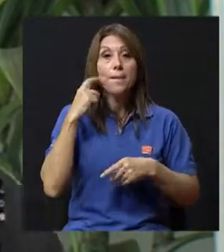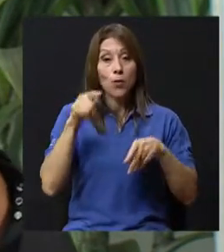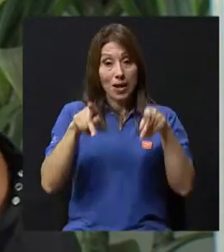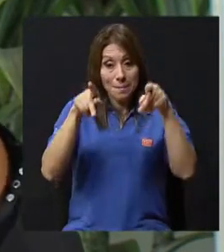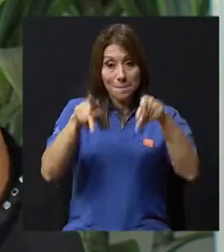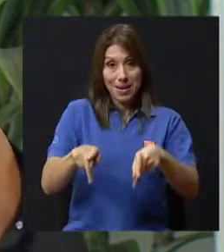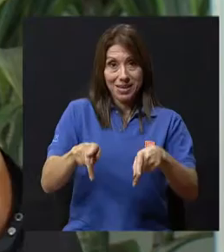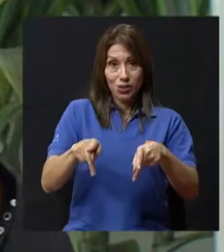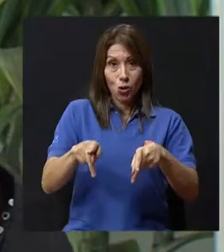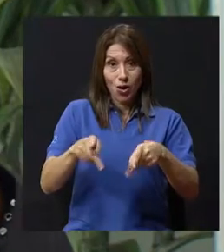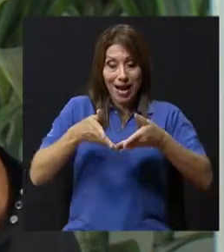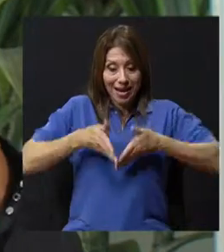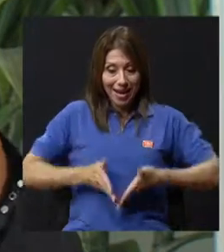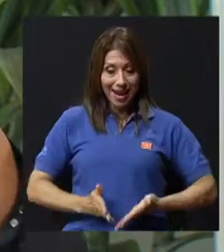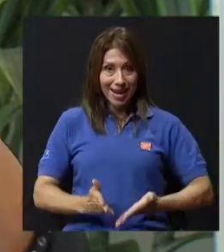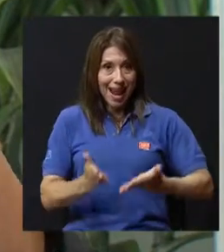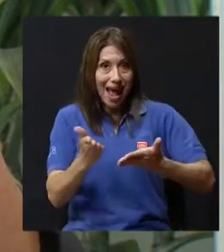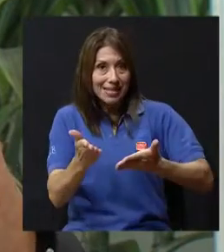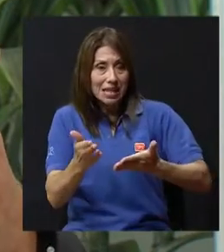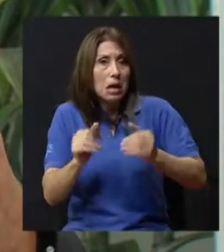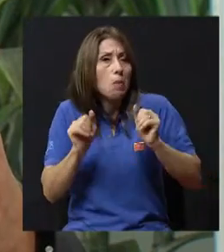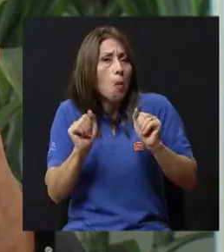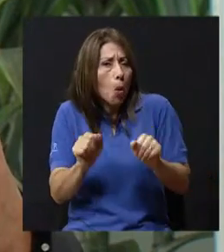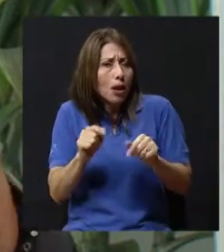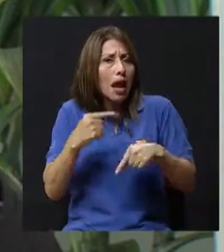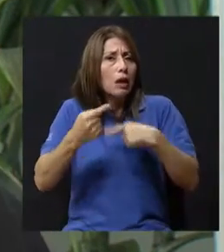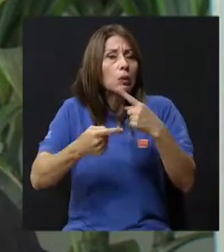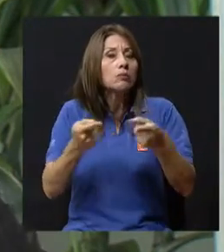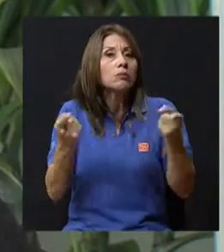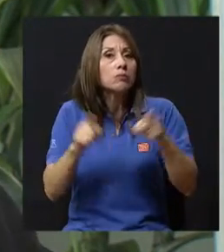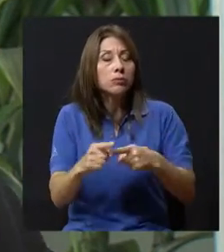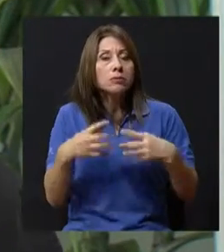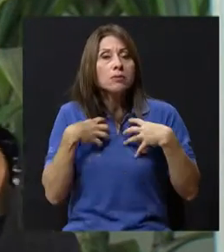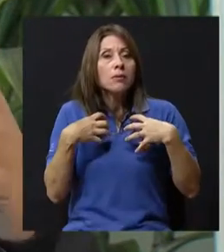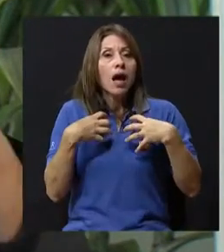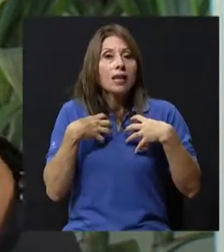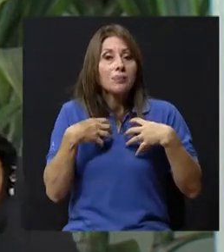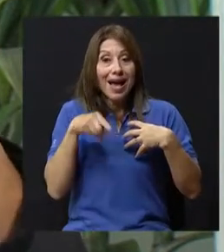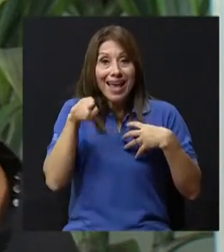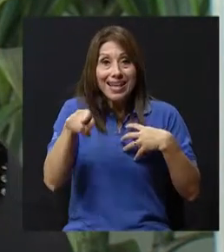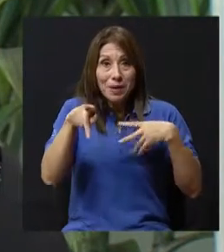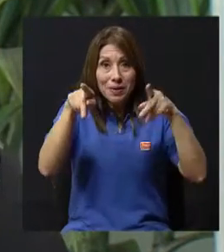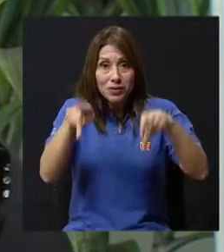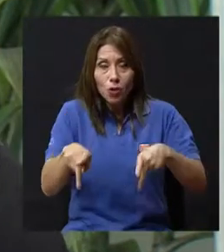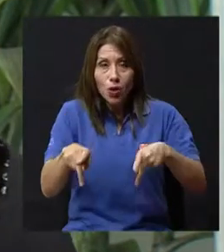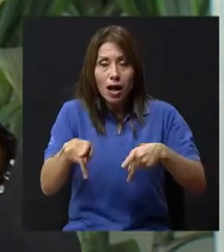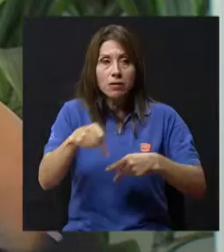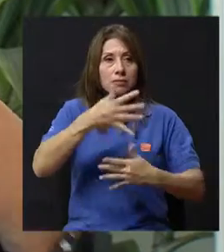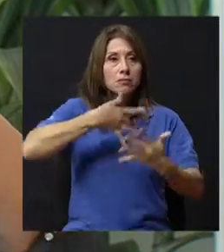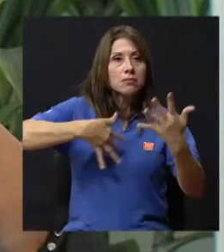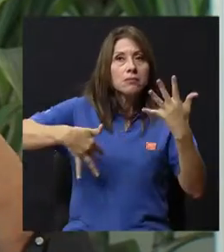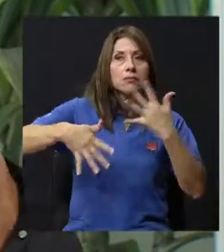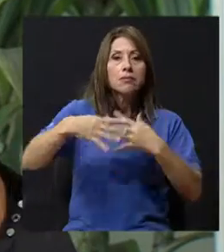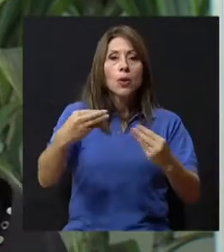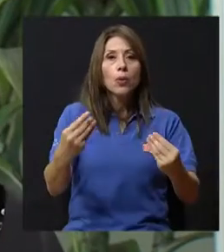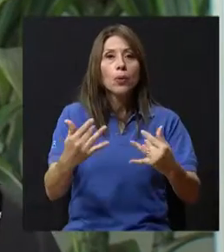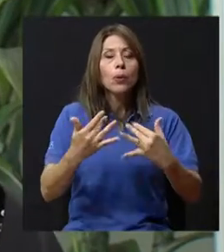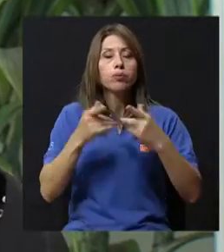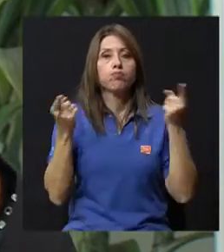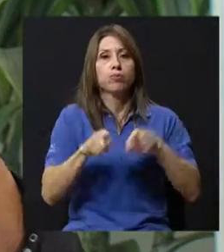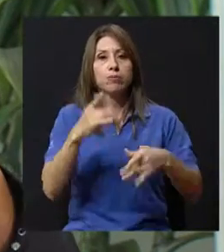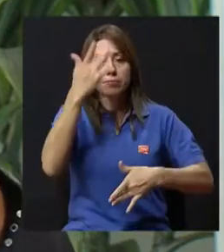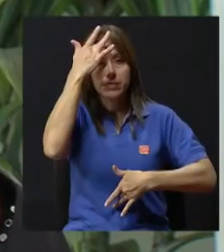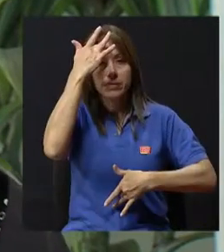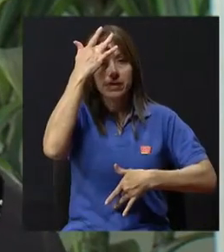ambiente. O esa persona que tiene esa predisposición a tener asma, al interaccionar con el medio ambiente, es como se presenta la enfermedad.